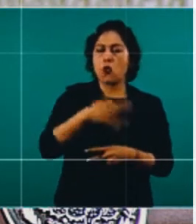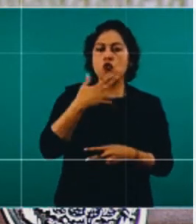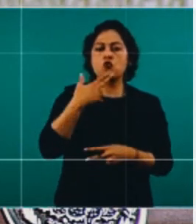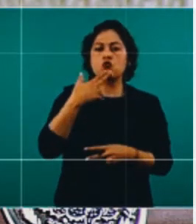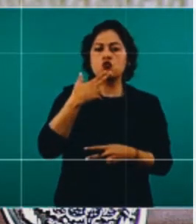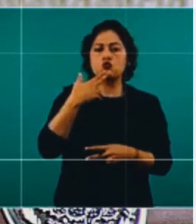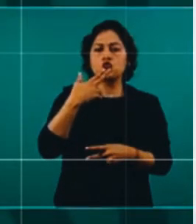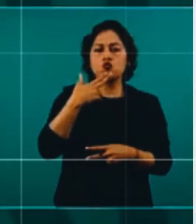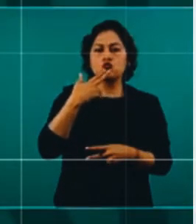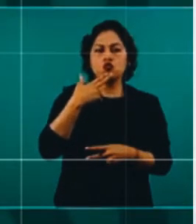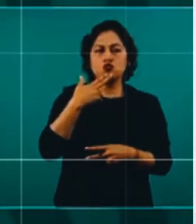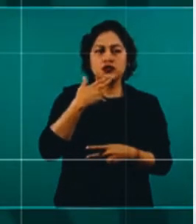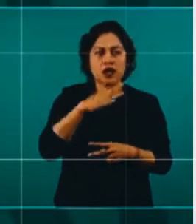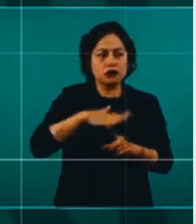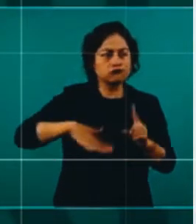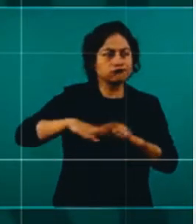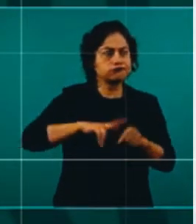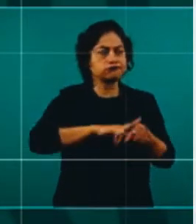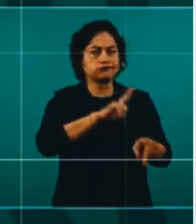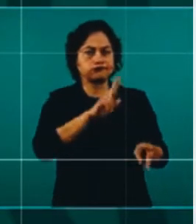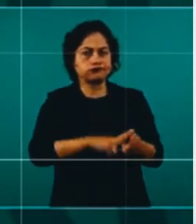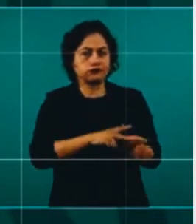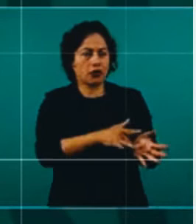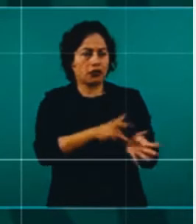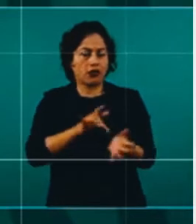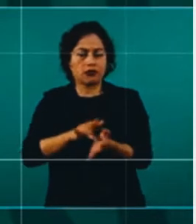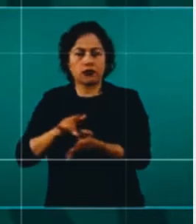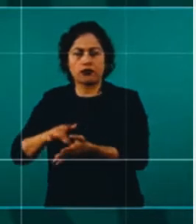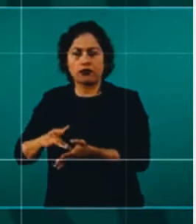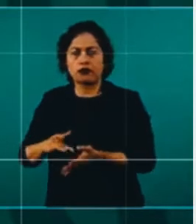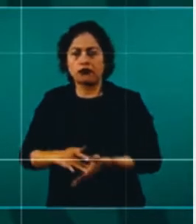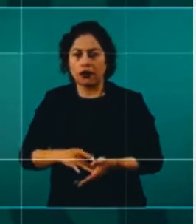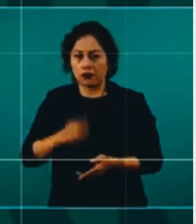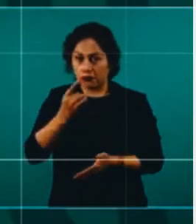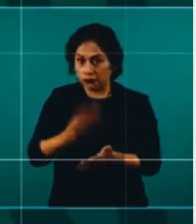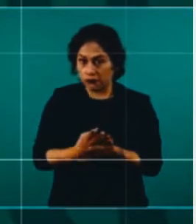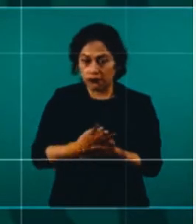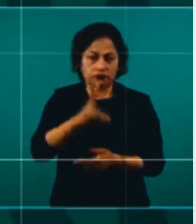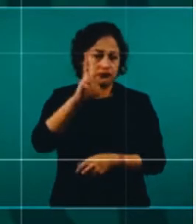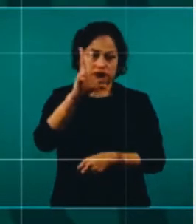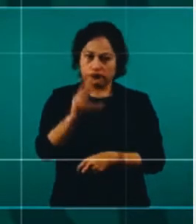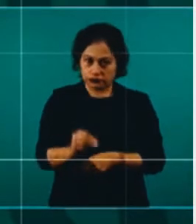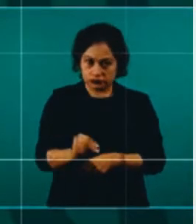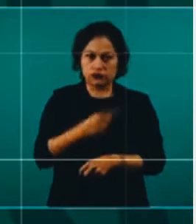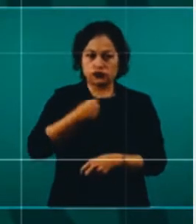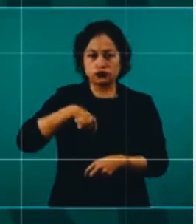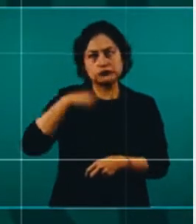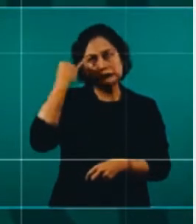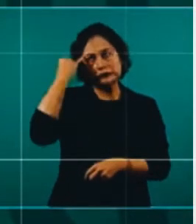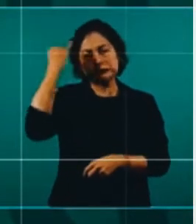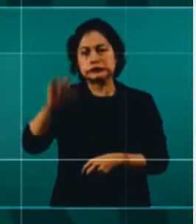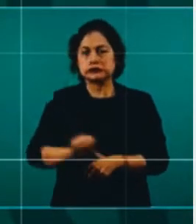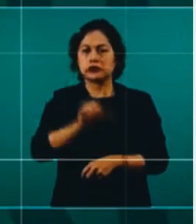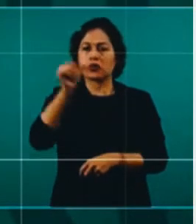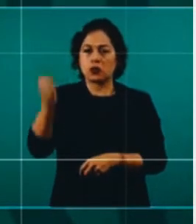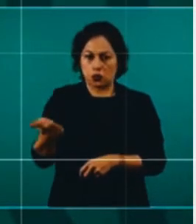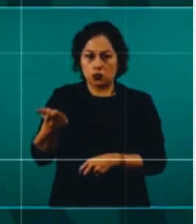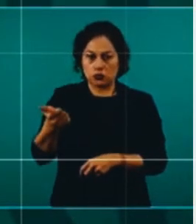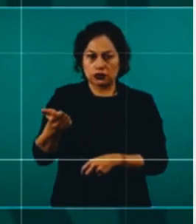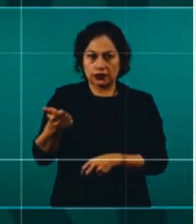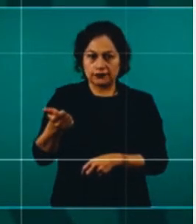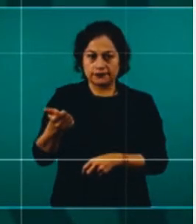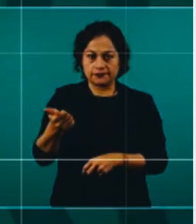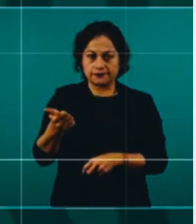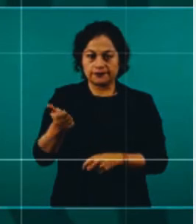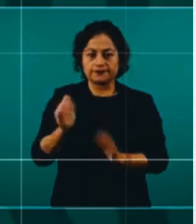tan es así que ya se puso un tope a la extracción de crudo,